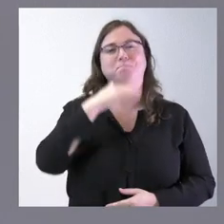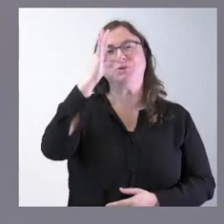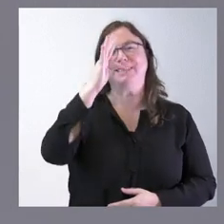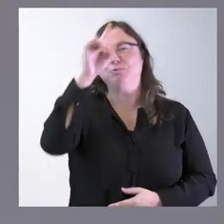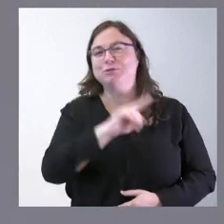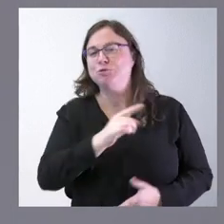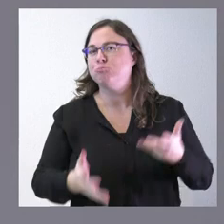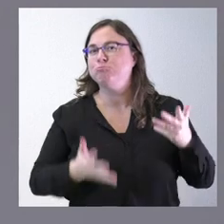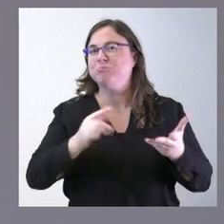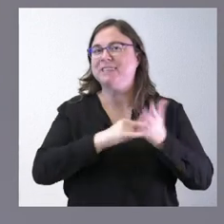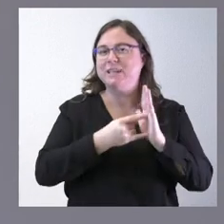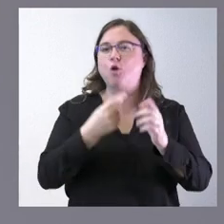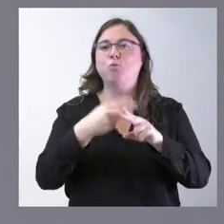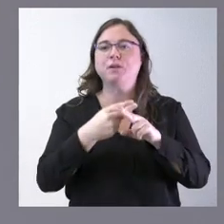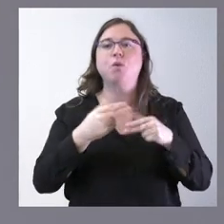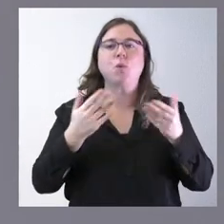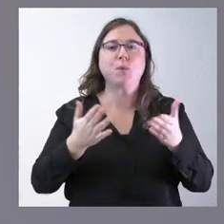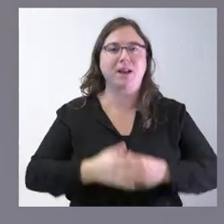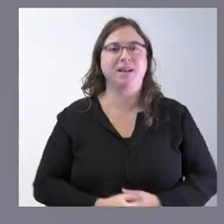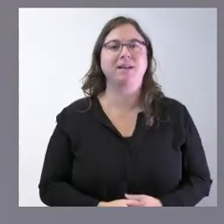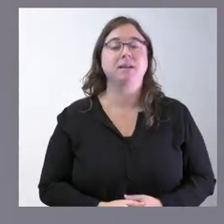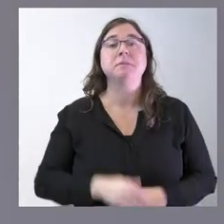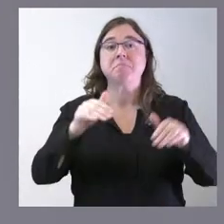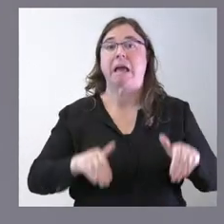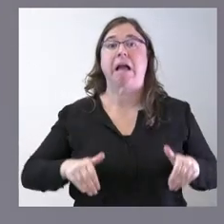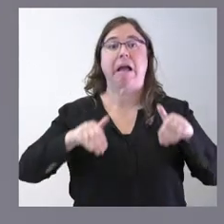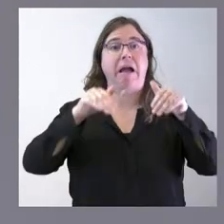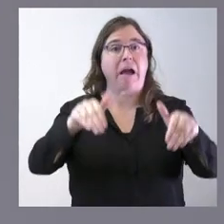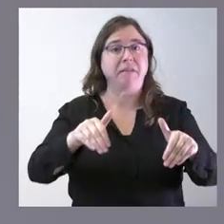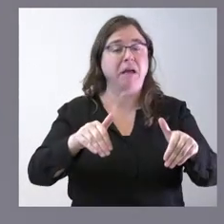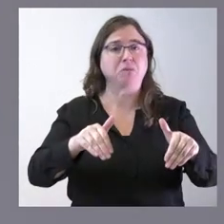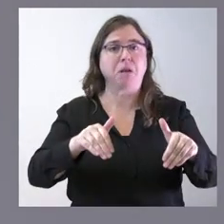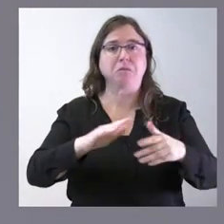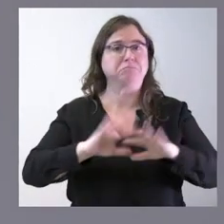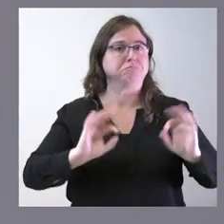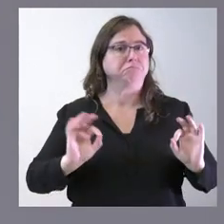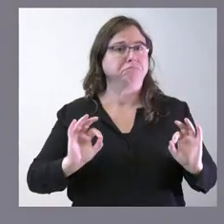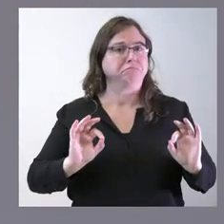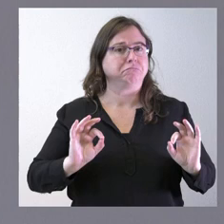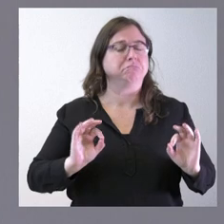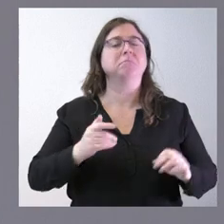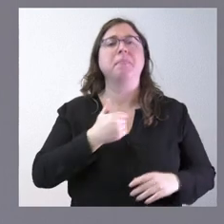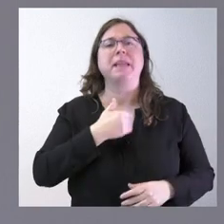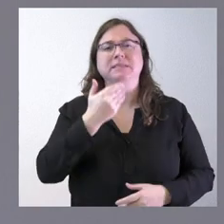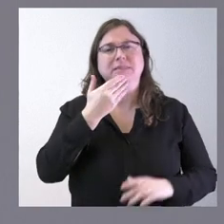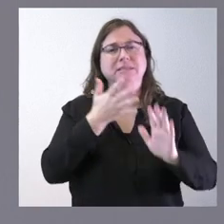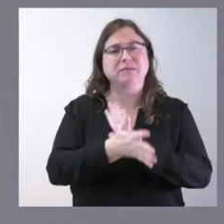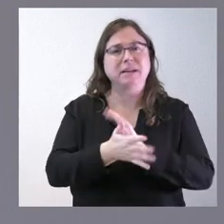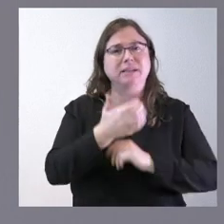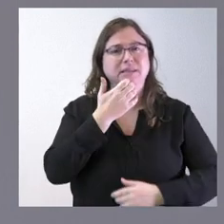Pues no ha habido ninguna candidatura que nos haya solicitado el informe que no lo haya obtenido, lo cual no quiere decir que